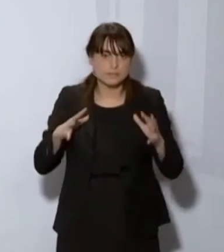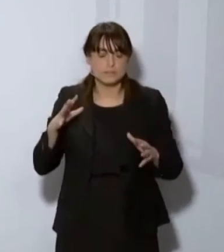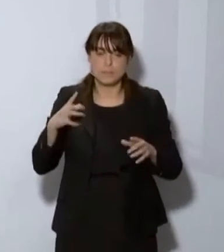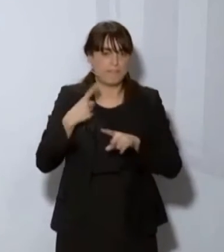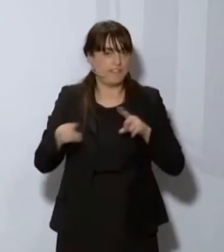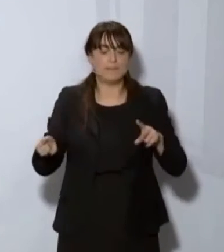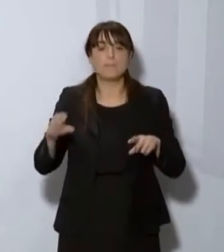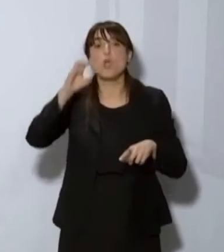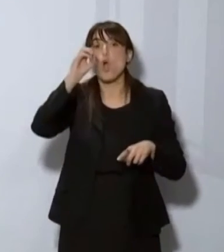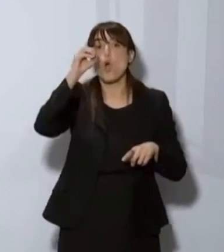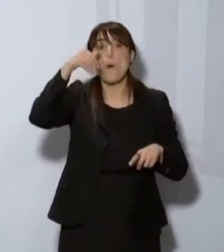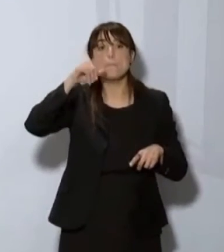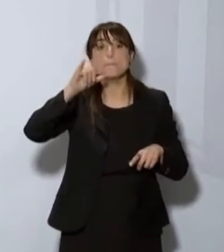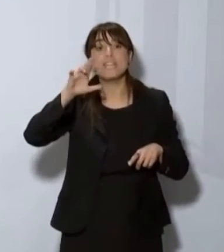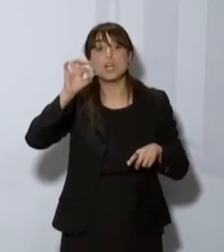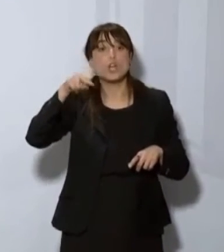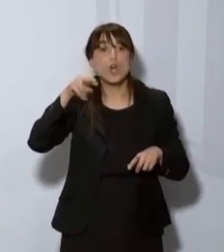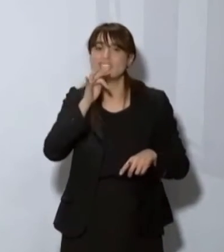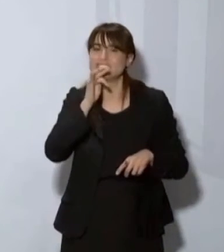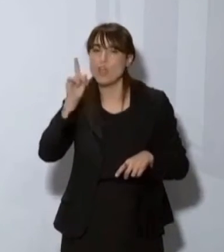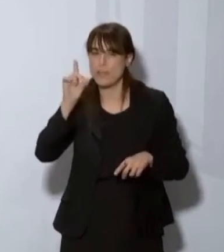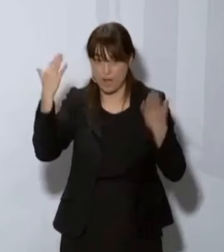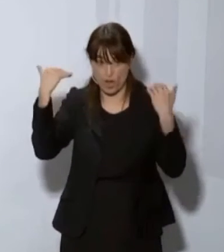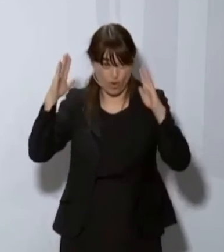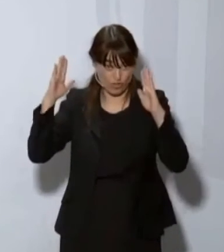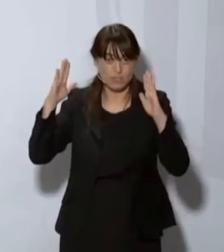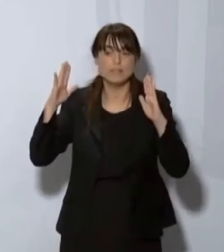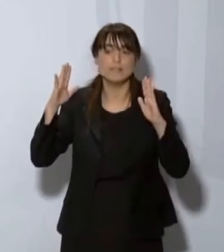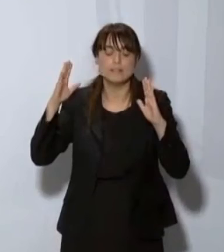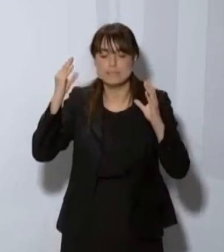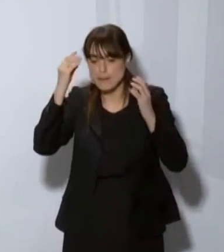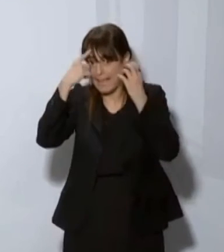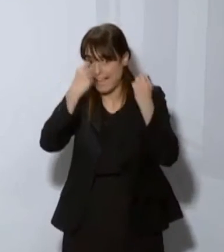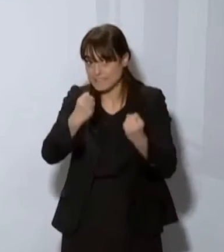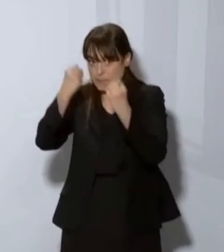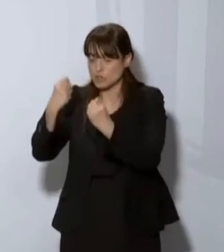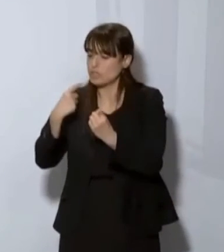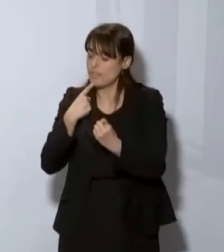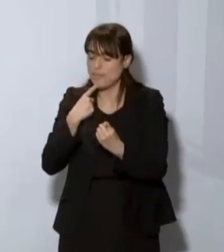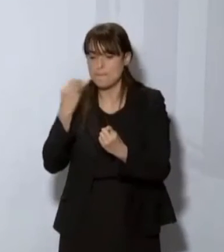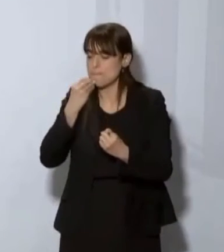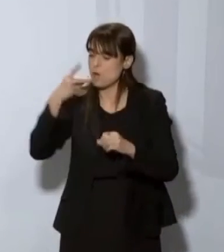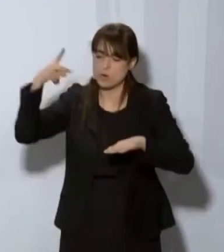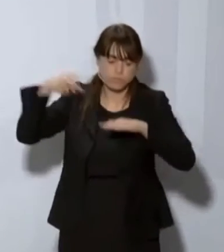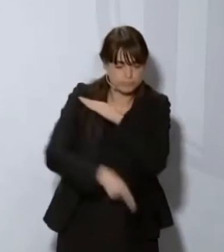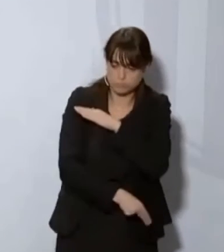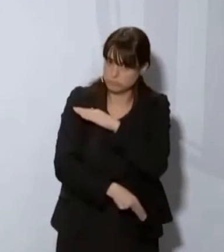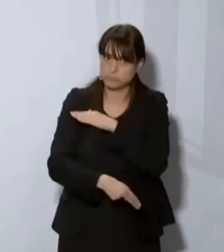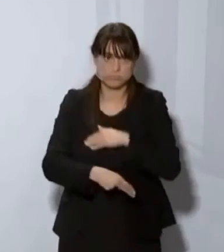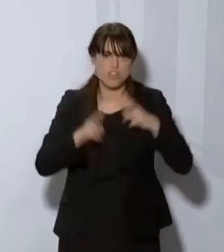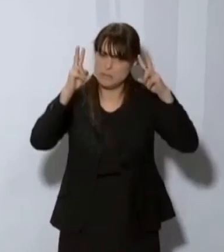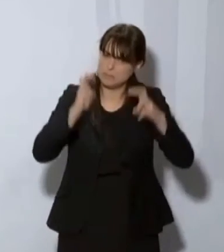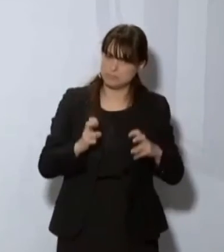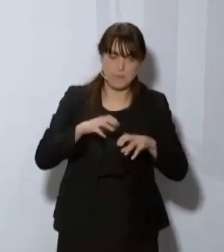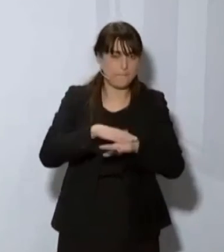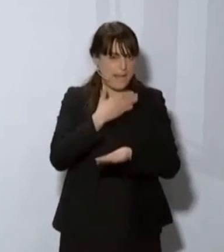bajas. Ómicron todavía no estaba impactando de la forma que lo está haciendo y se consideró que se debía tomar una serie de medidas que eran multifactoriales y una